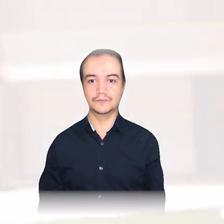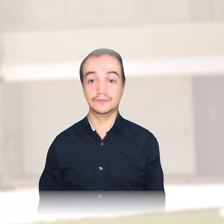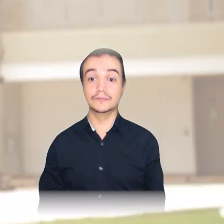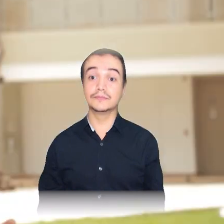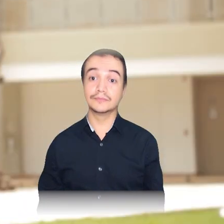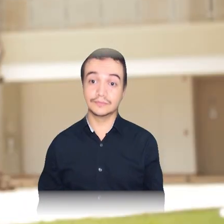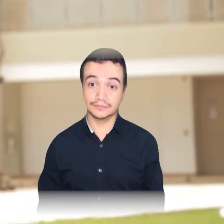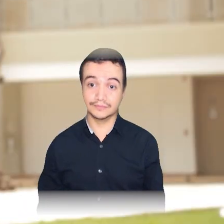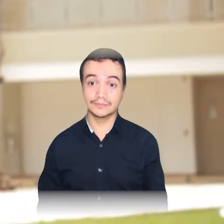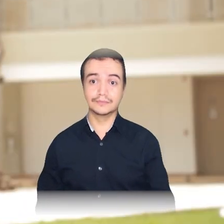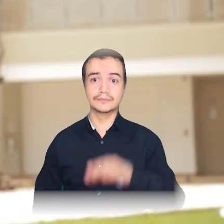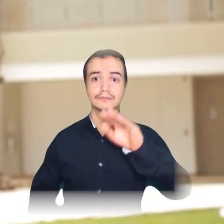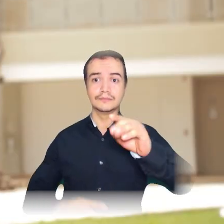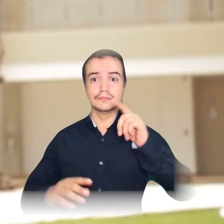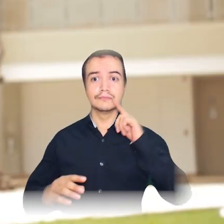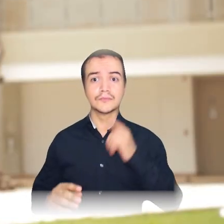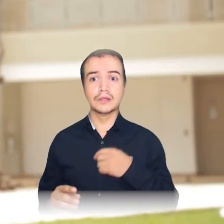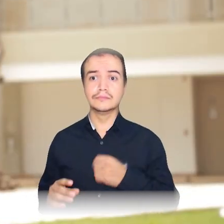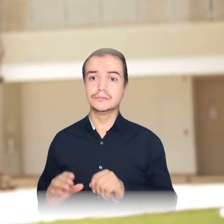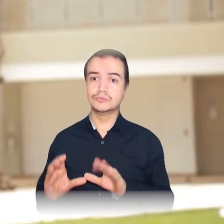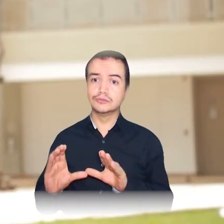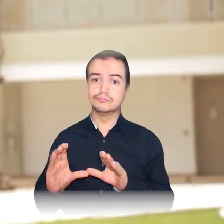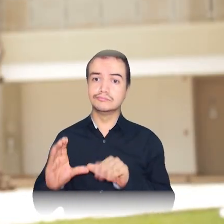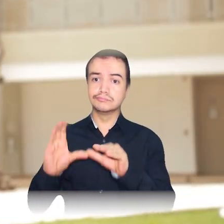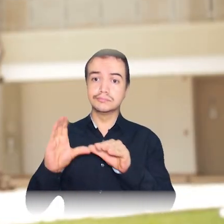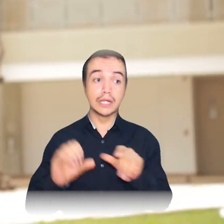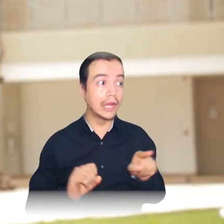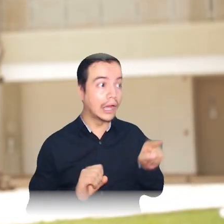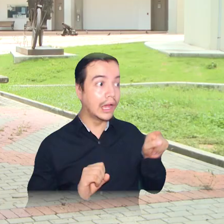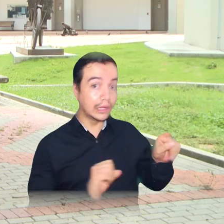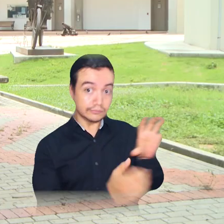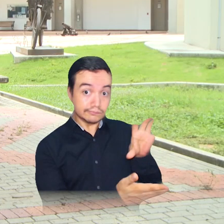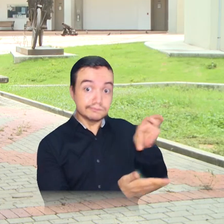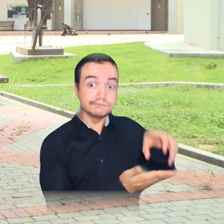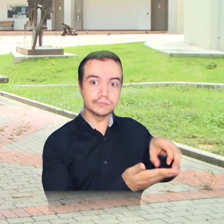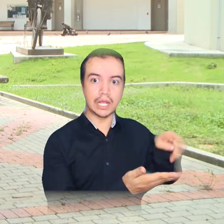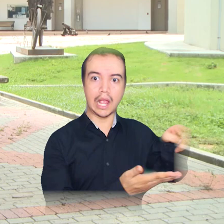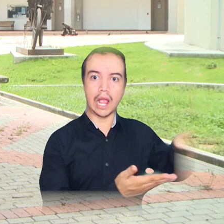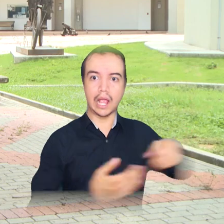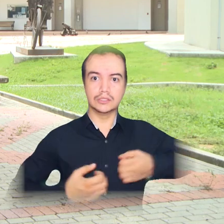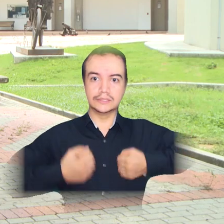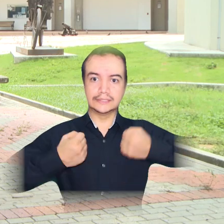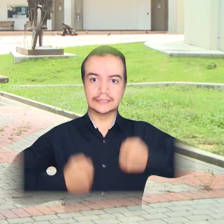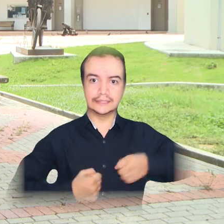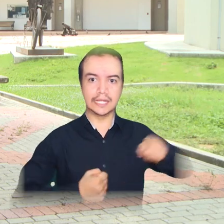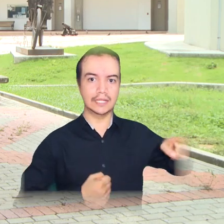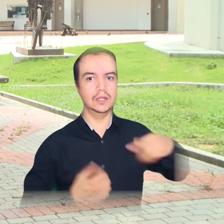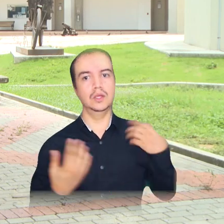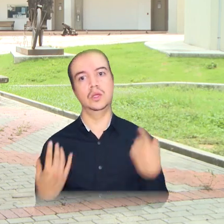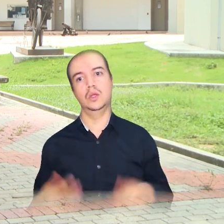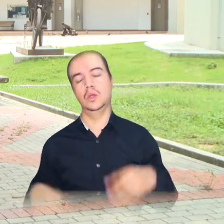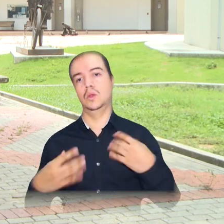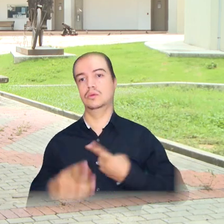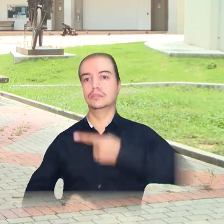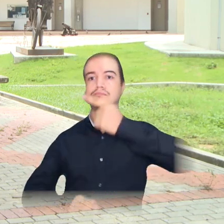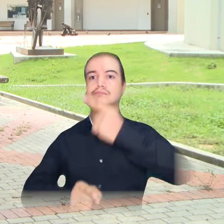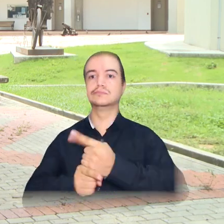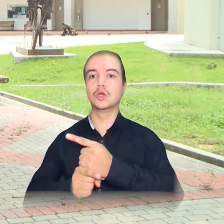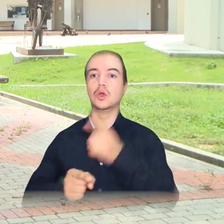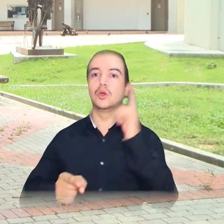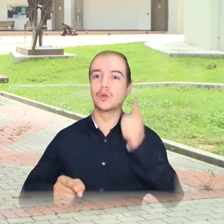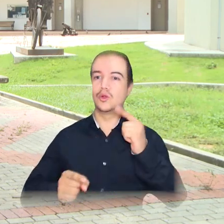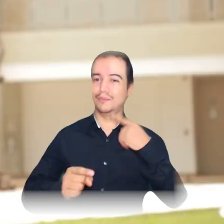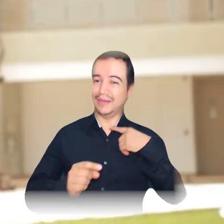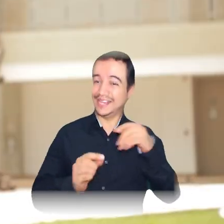La materialización del campus Unimagdalena C de Murumuque ha sido la respuesta a la cooperación, reafirmando el